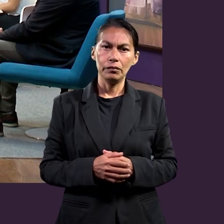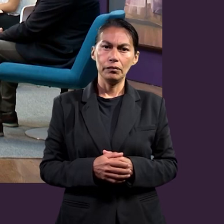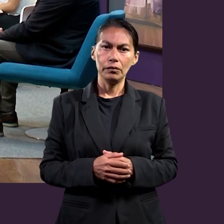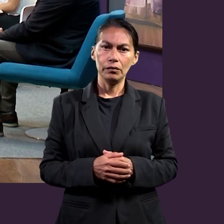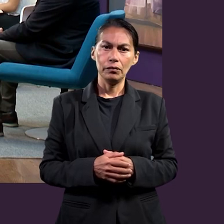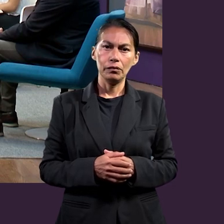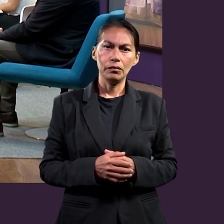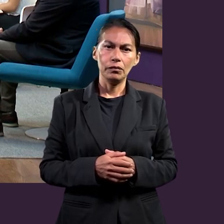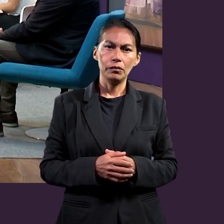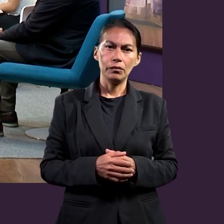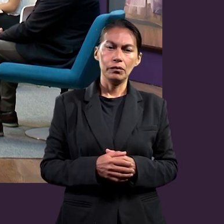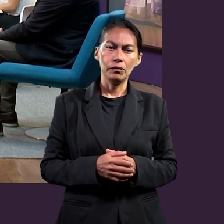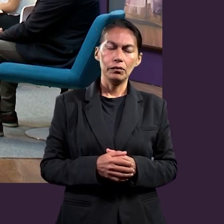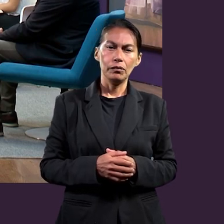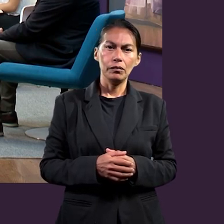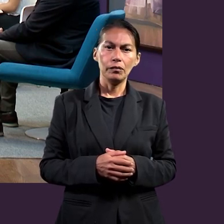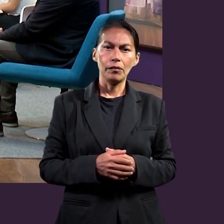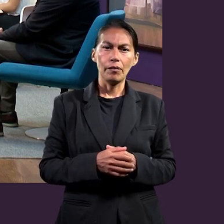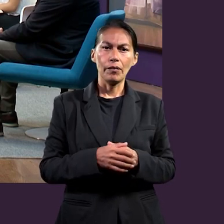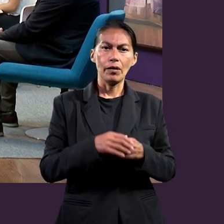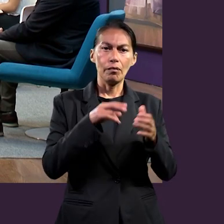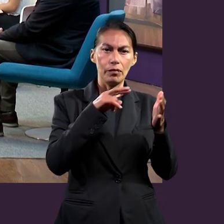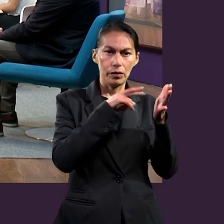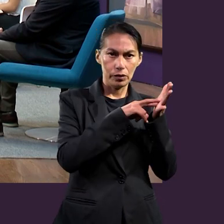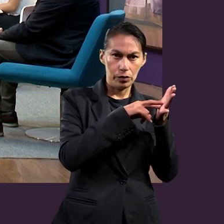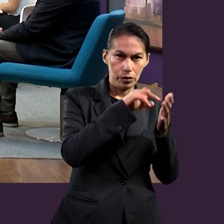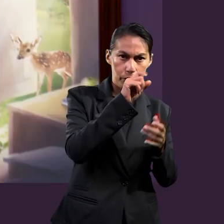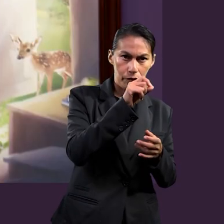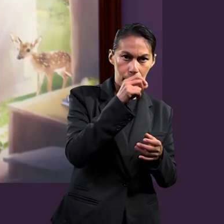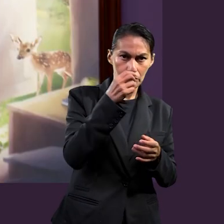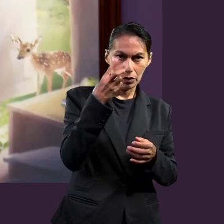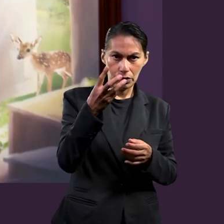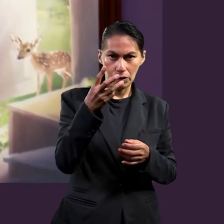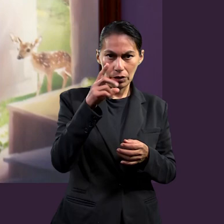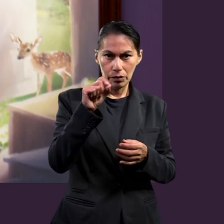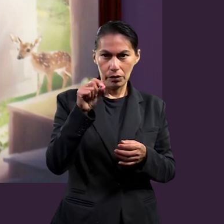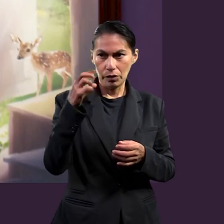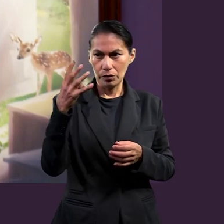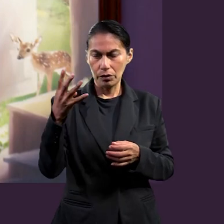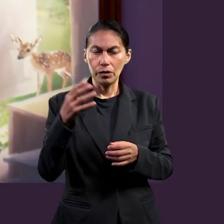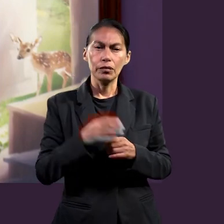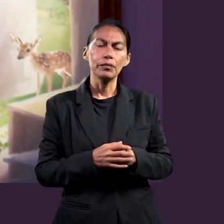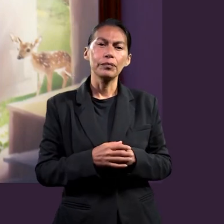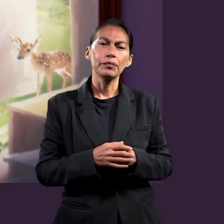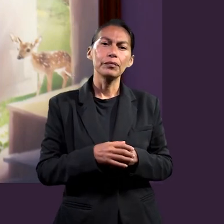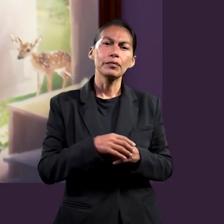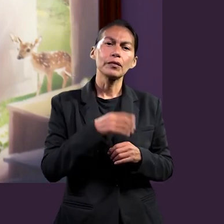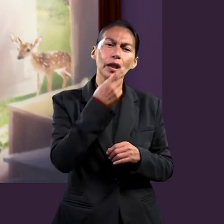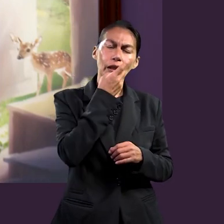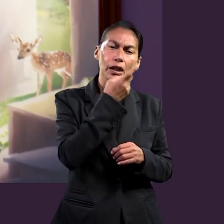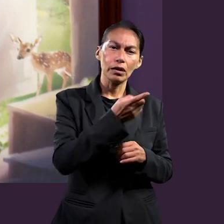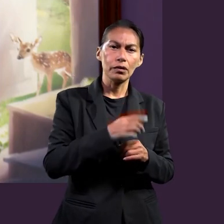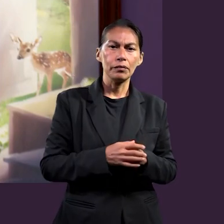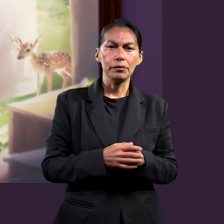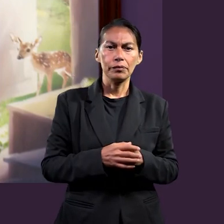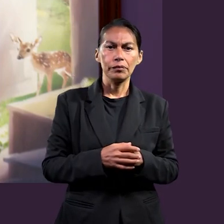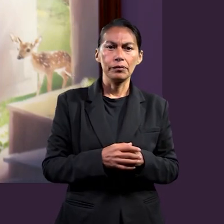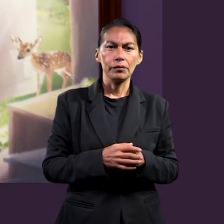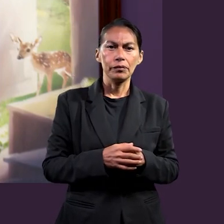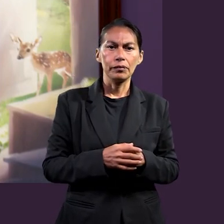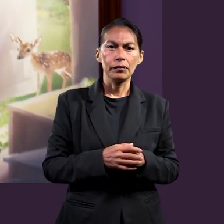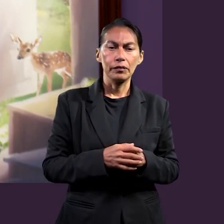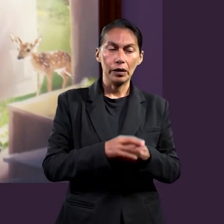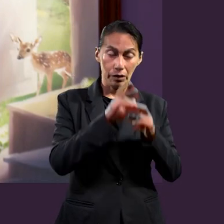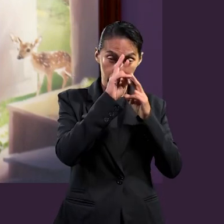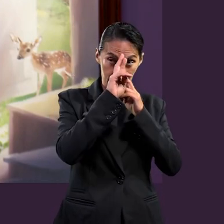a los versículos como el 23 y 24, hace referencia